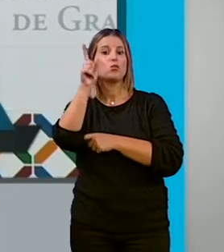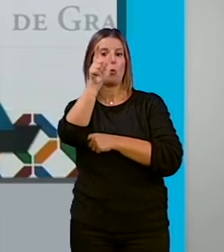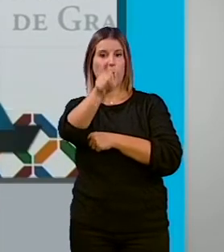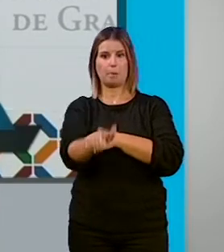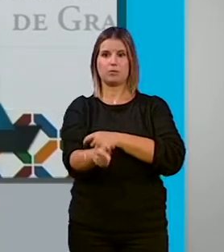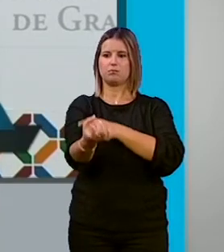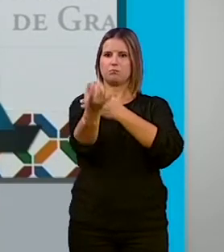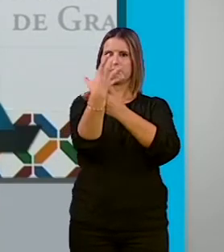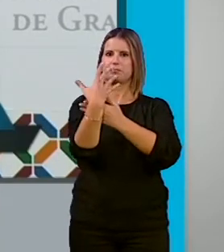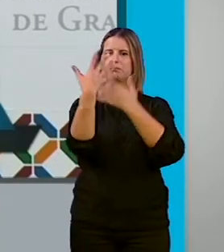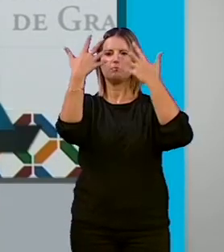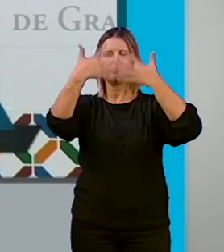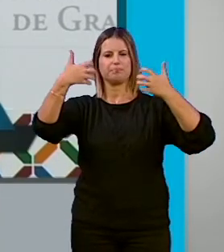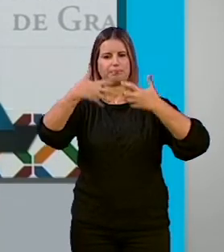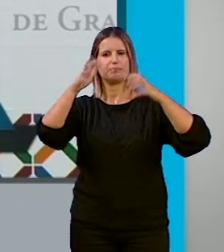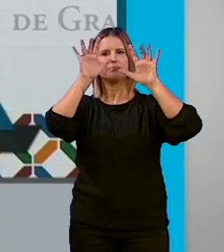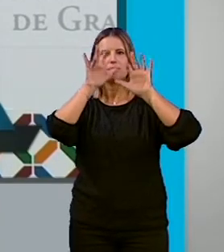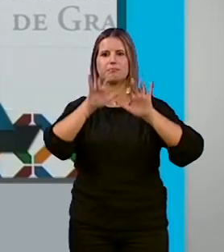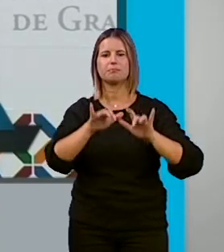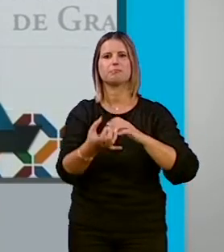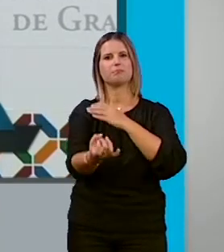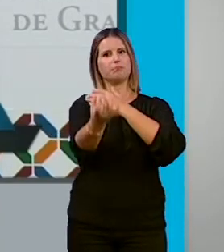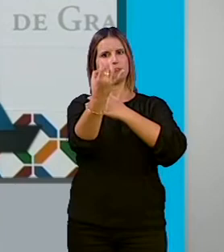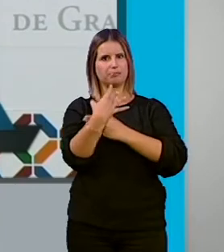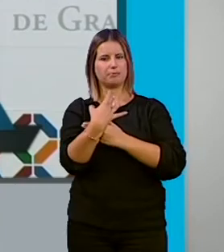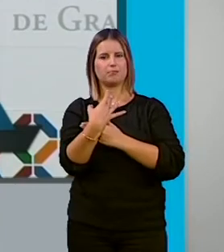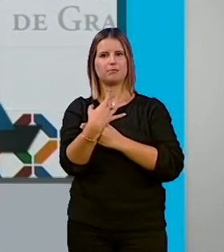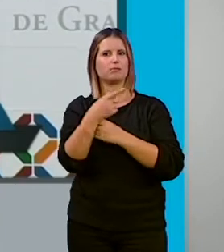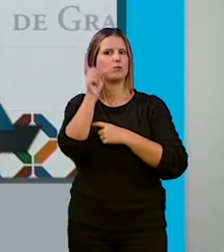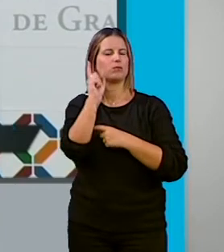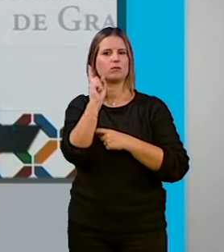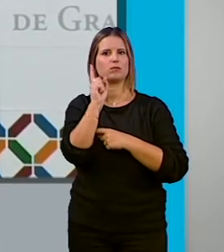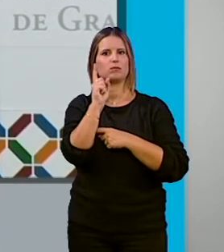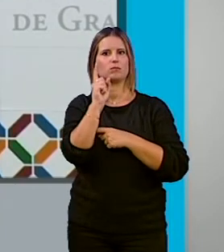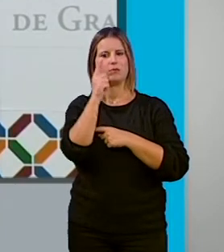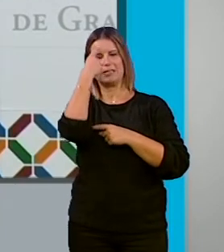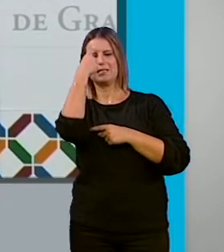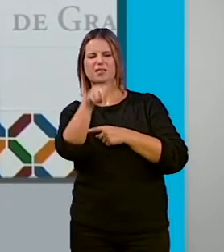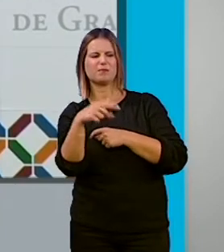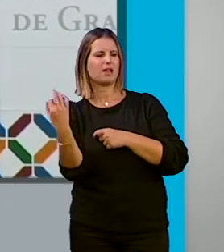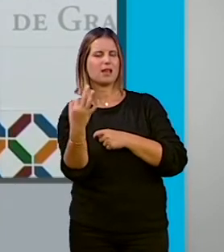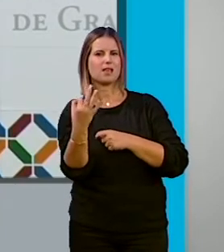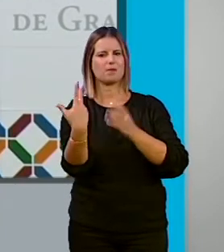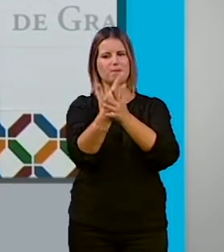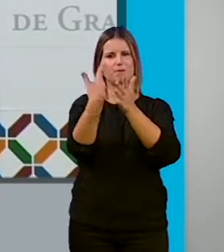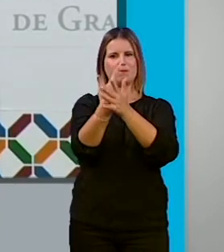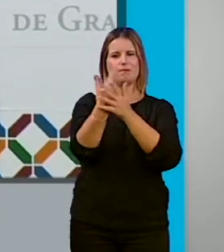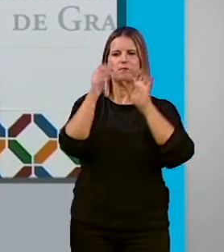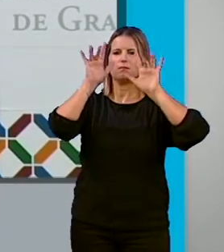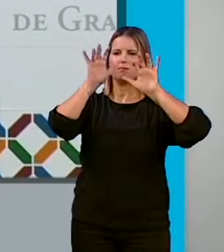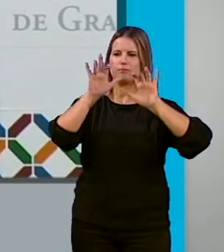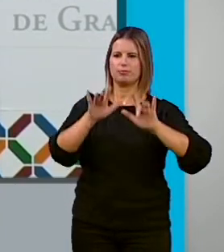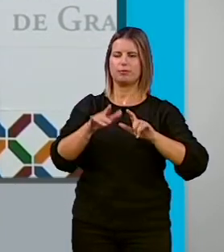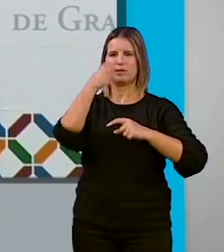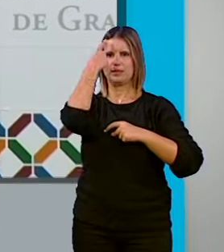con una u otra belleza literaria, pero en cualquier caso con la sola exigencia de que identifique el acto que desea imponer y se identifique